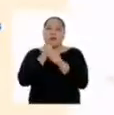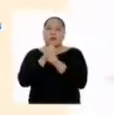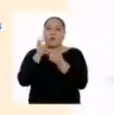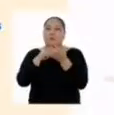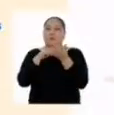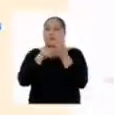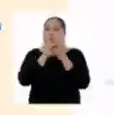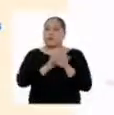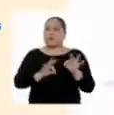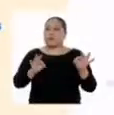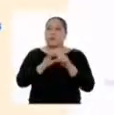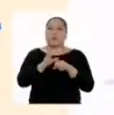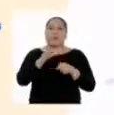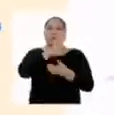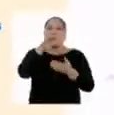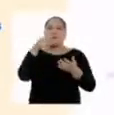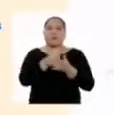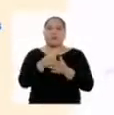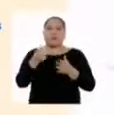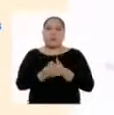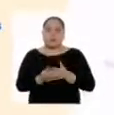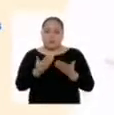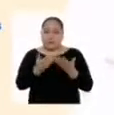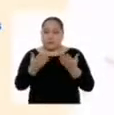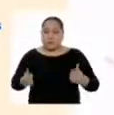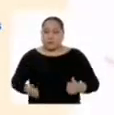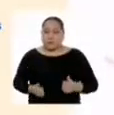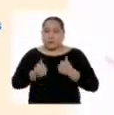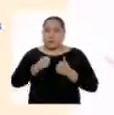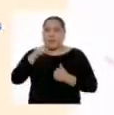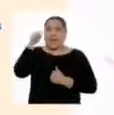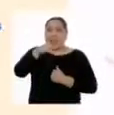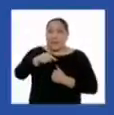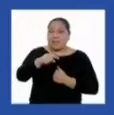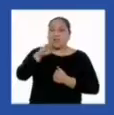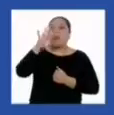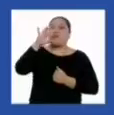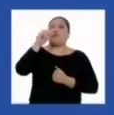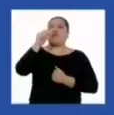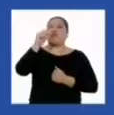existencia de todos los seres vivos de la Tierra, la fotosíntesis.